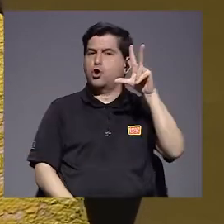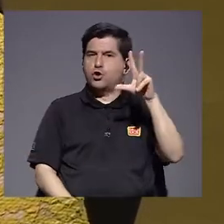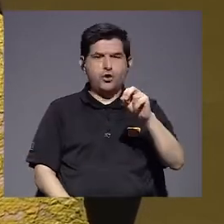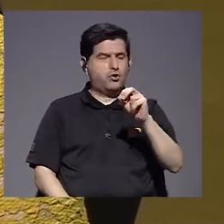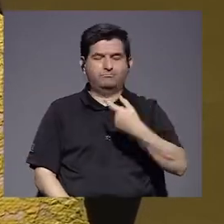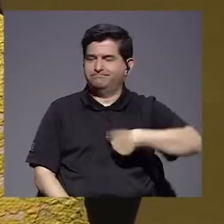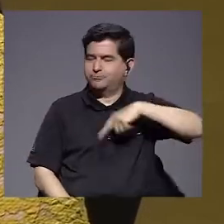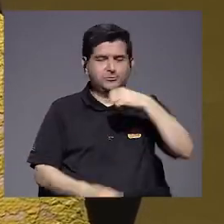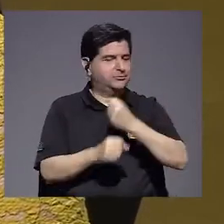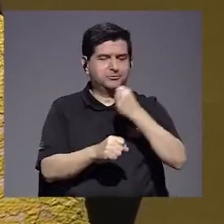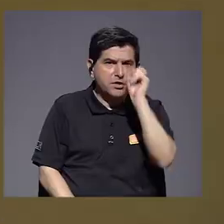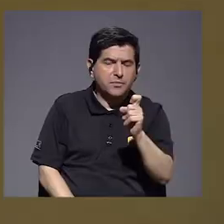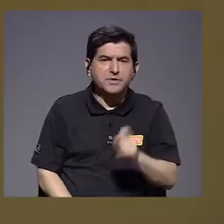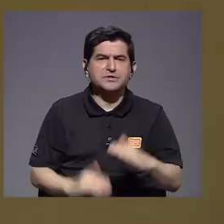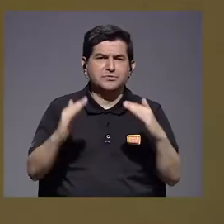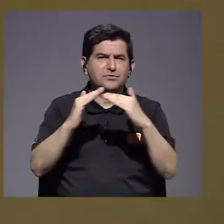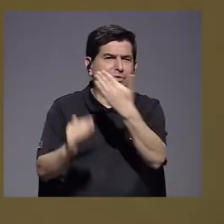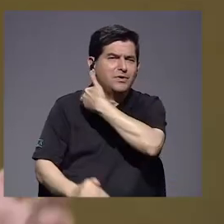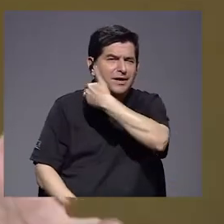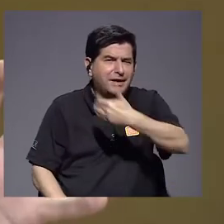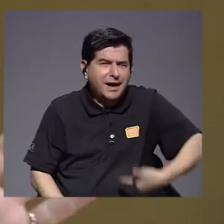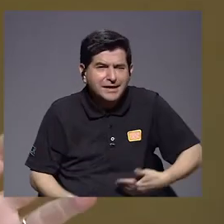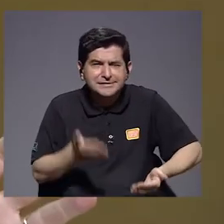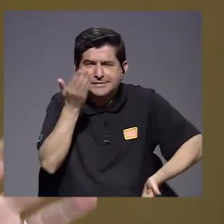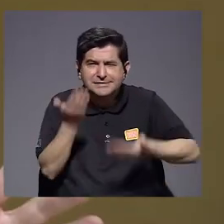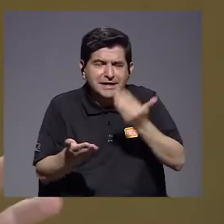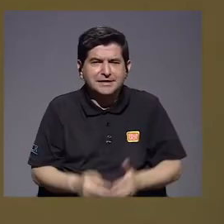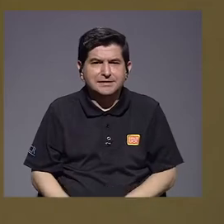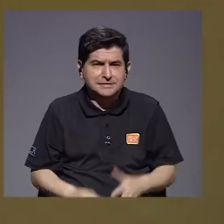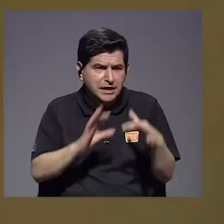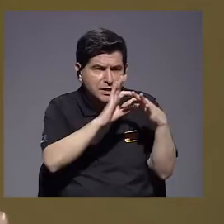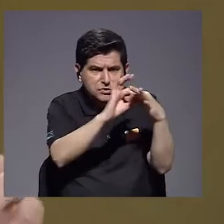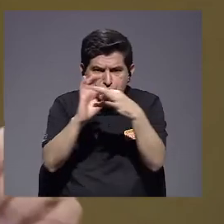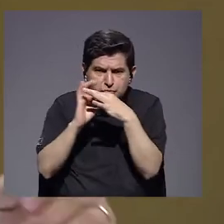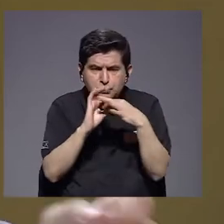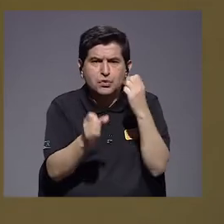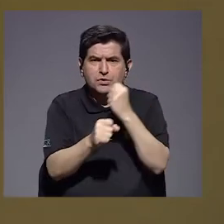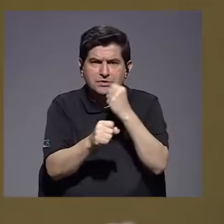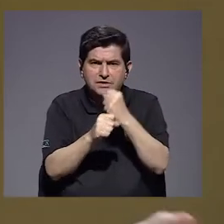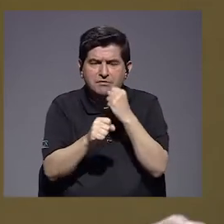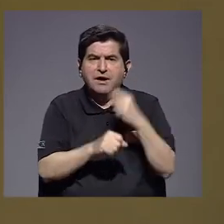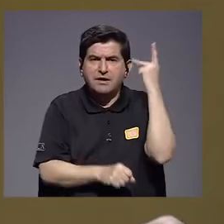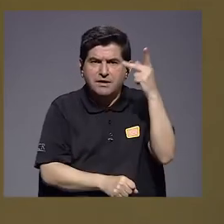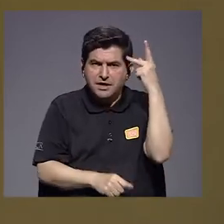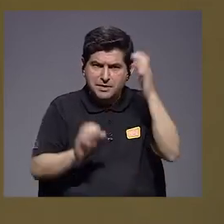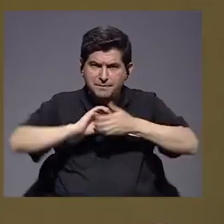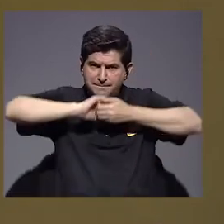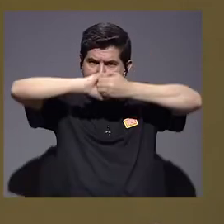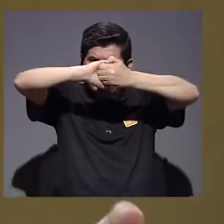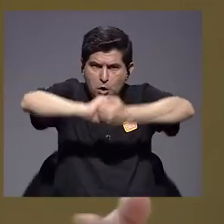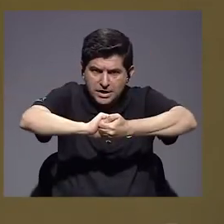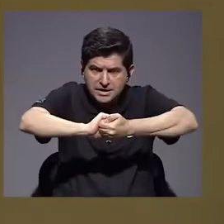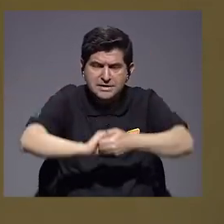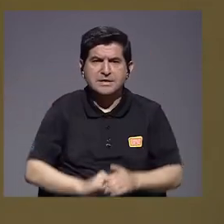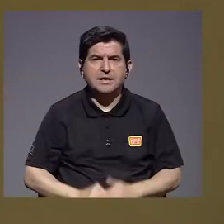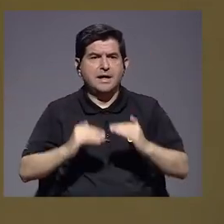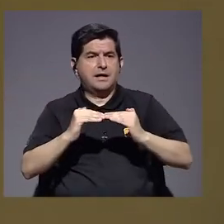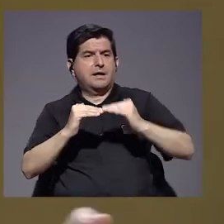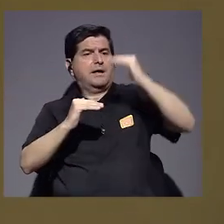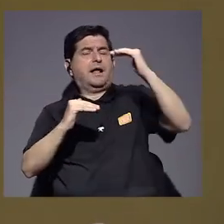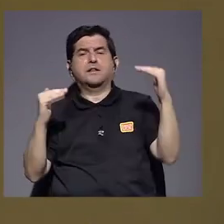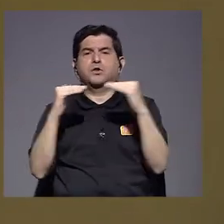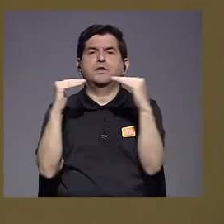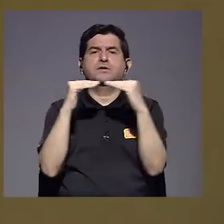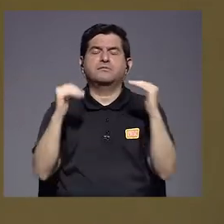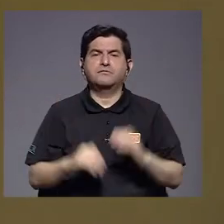estamos trabajando en impuestos. En Casa Presidencial, de manera mancomunada, trabajan ustedes una política solidaria para las alturas.